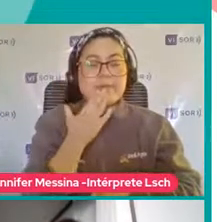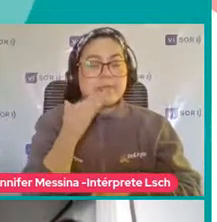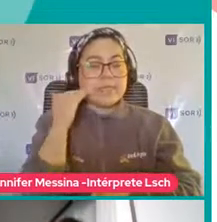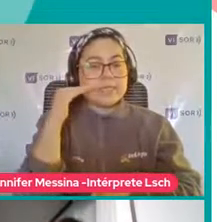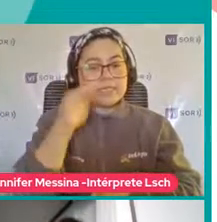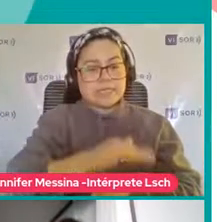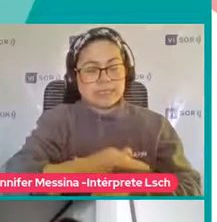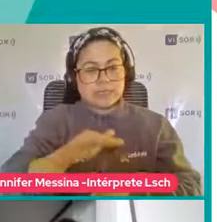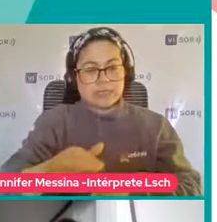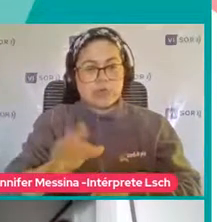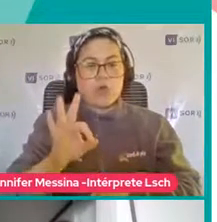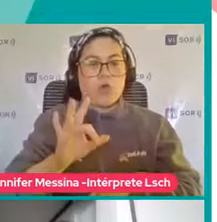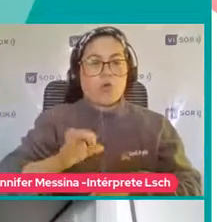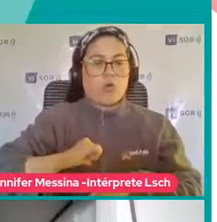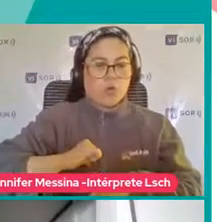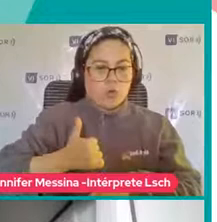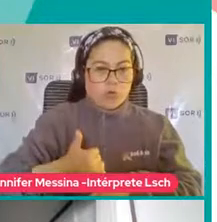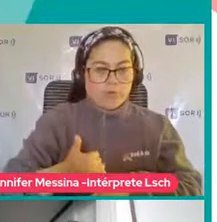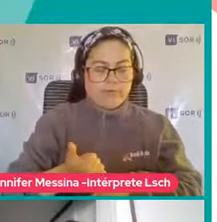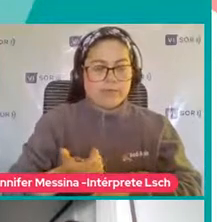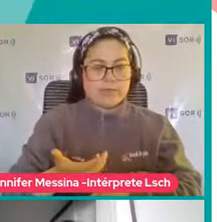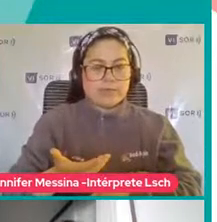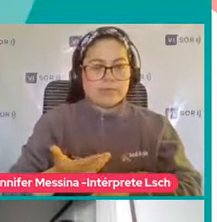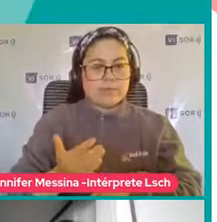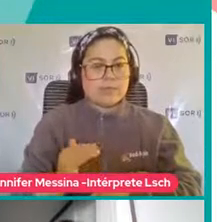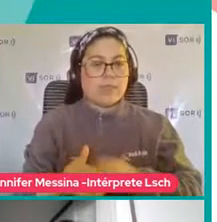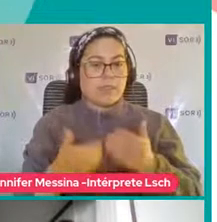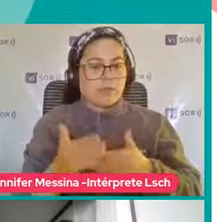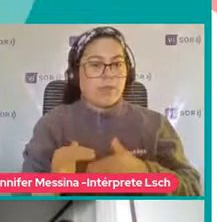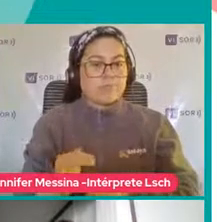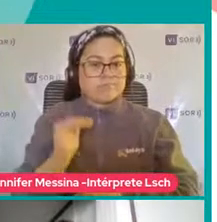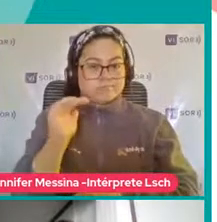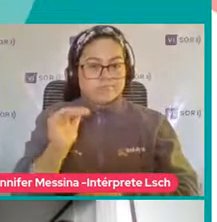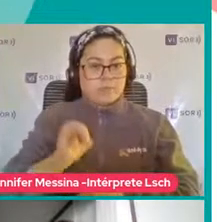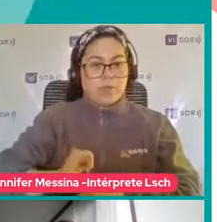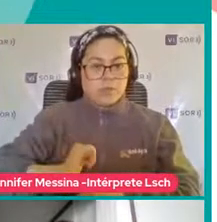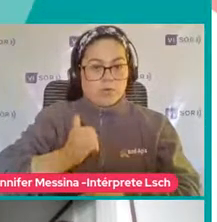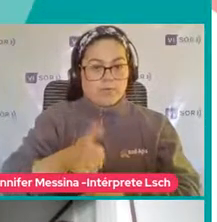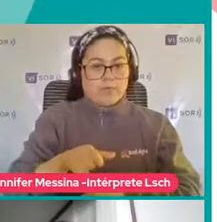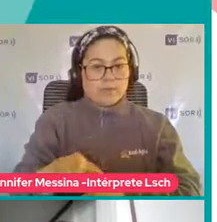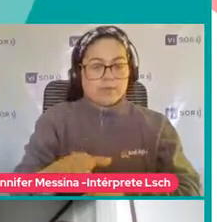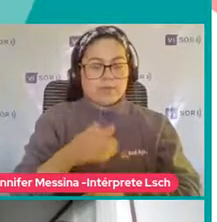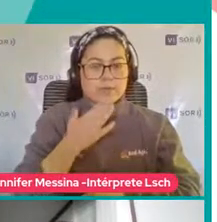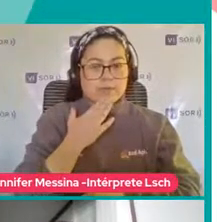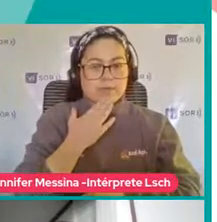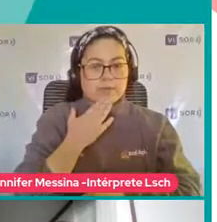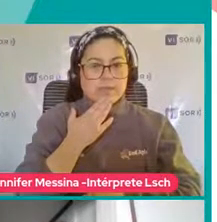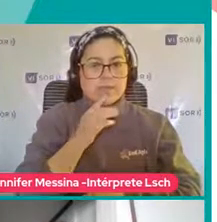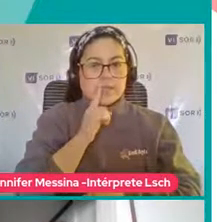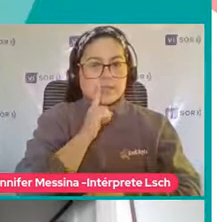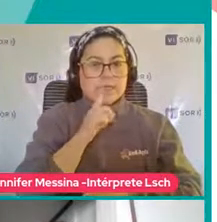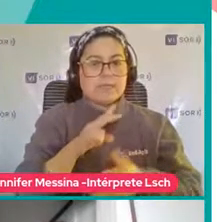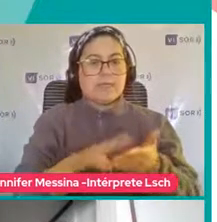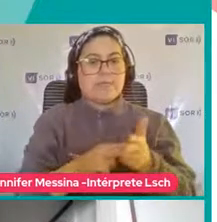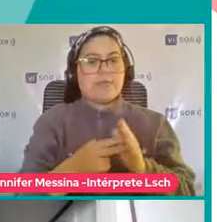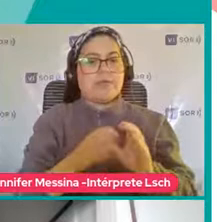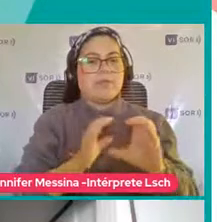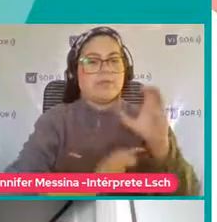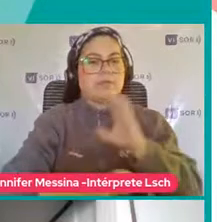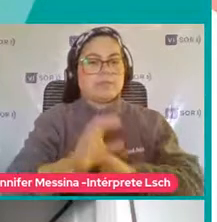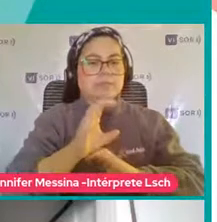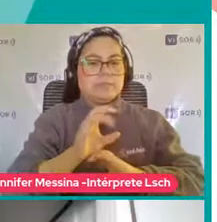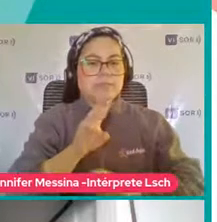un joven Más En la etapa De la adolescencia Son los trastornos Del ciclo vital Que